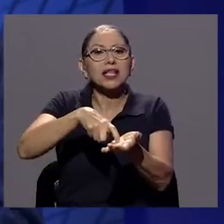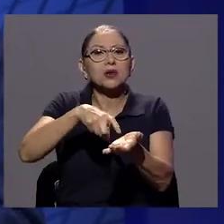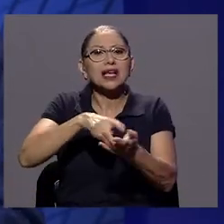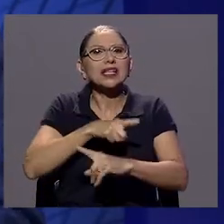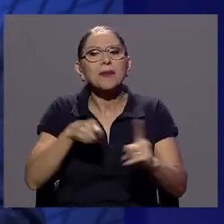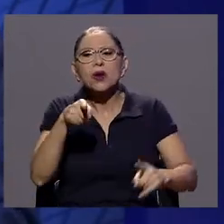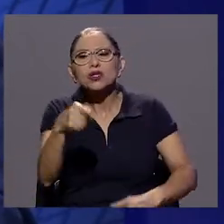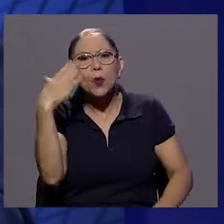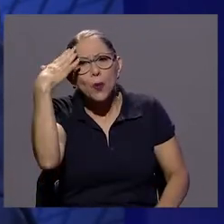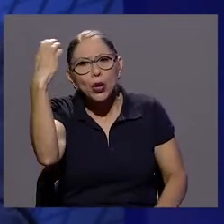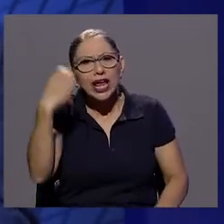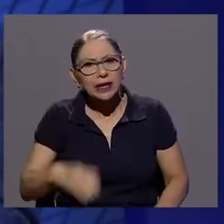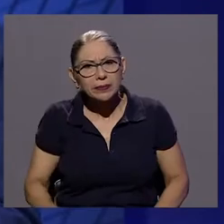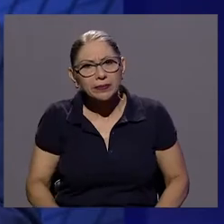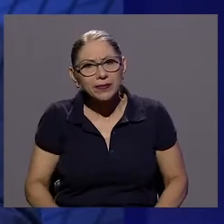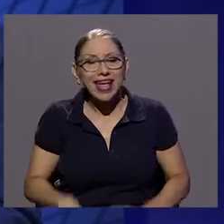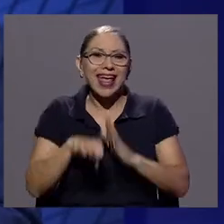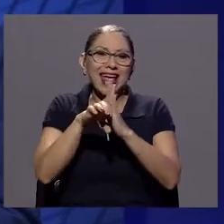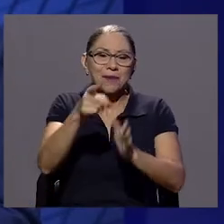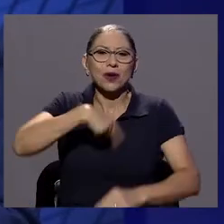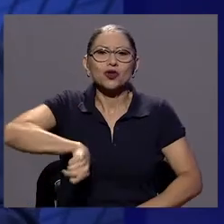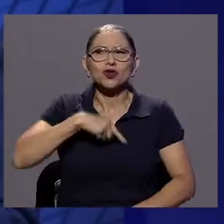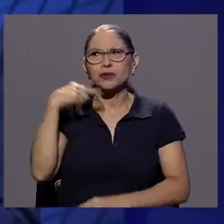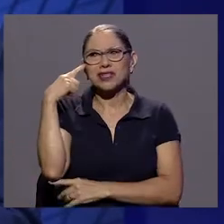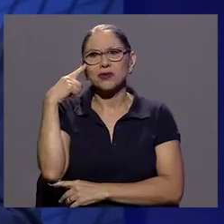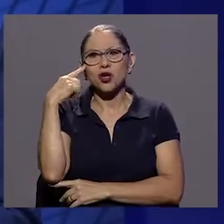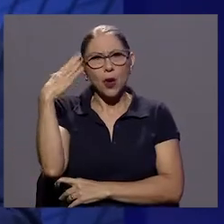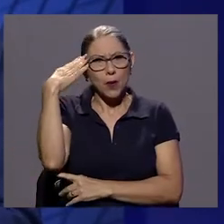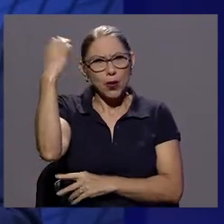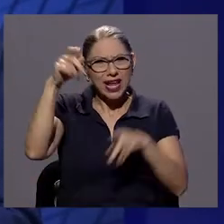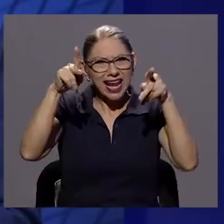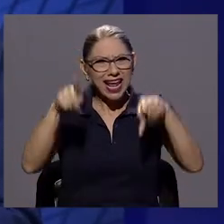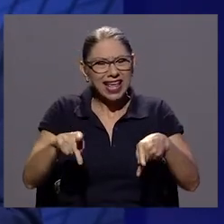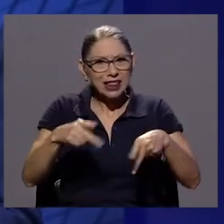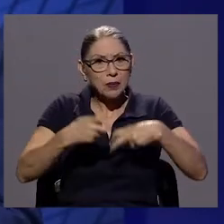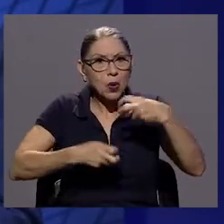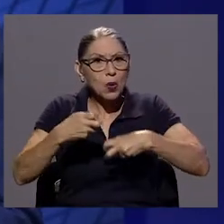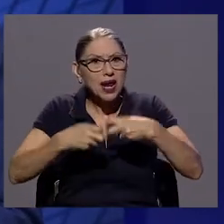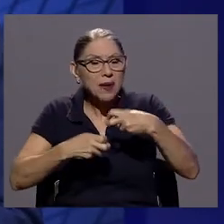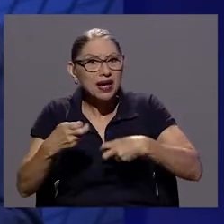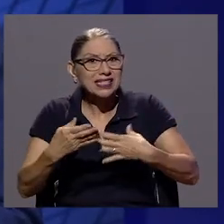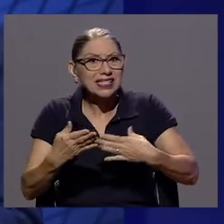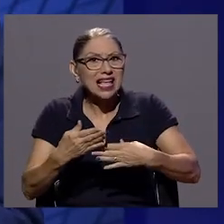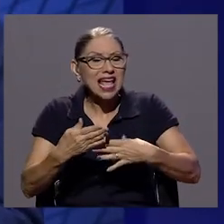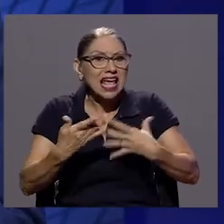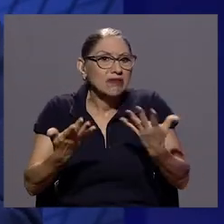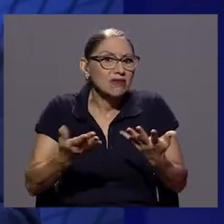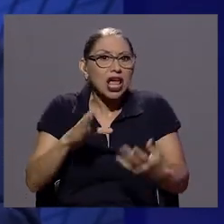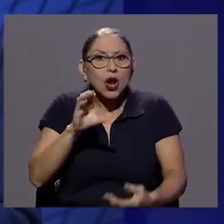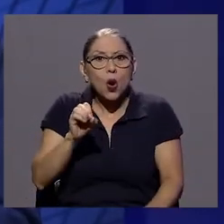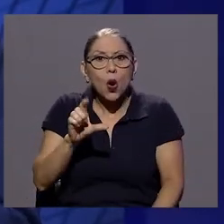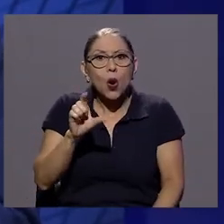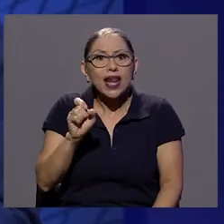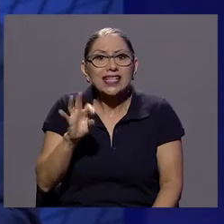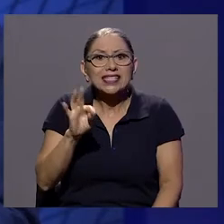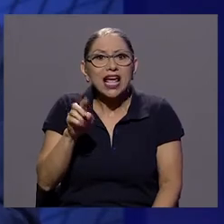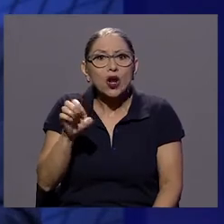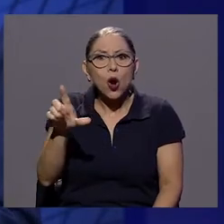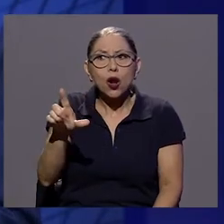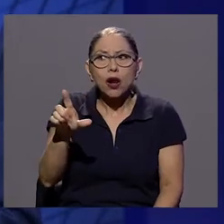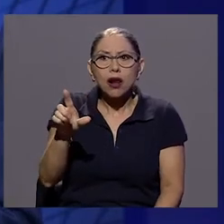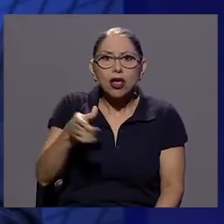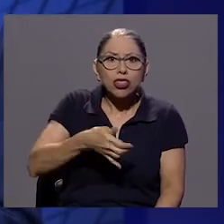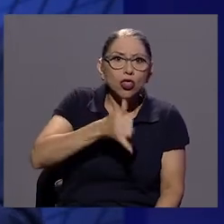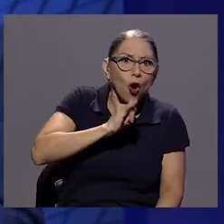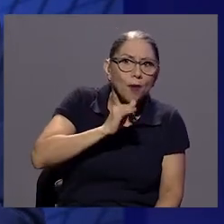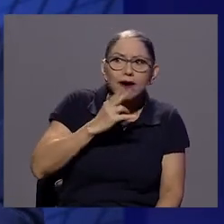están ahí? Es como cuando nos preguntamos por qué la gente tiene problemas de colesterol. ¿Es porque toman mucho, porque fuman,